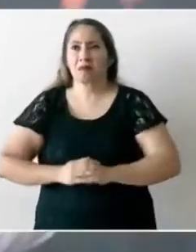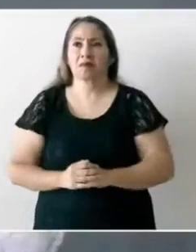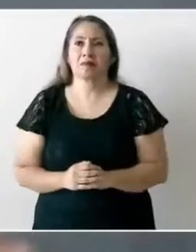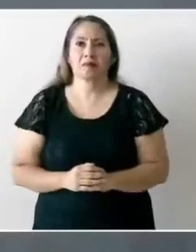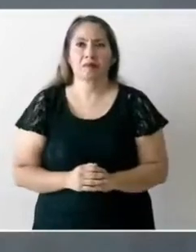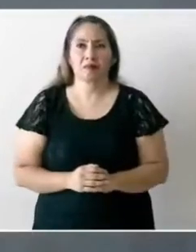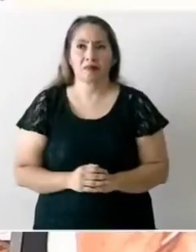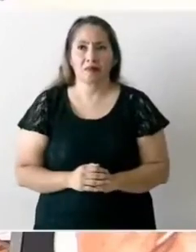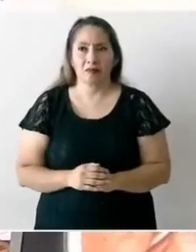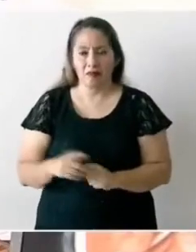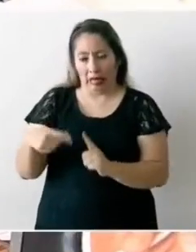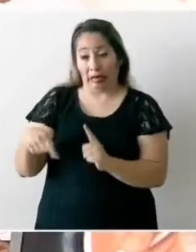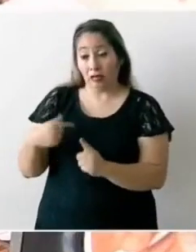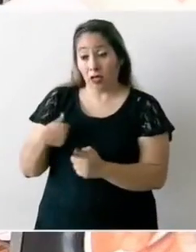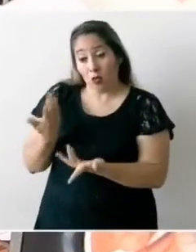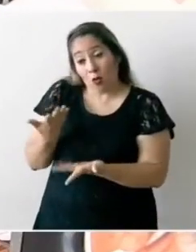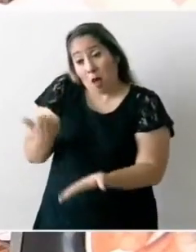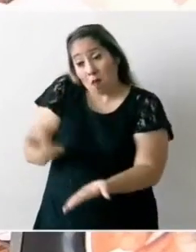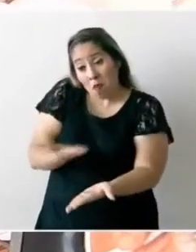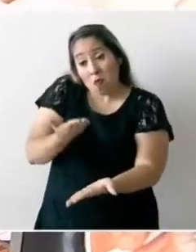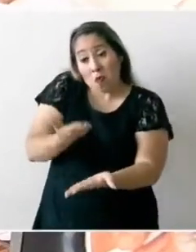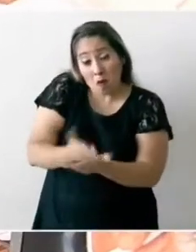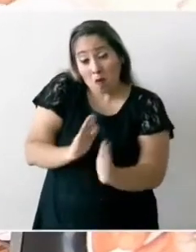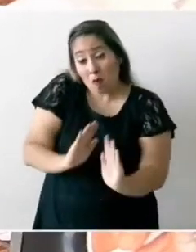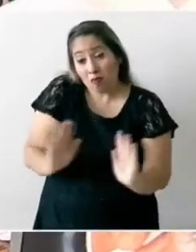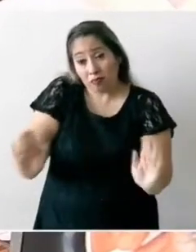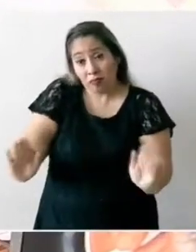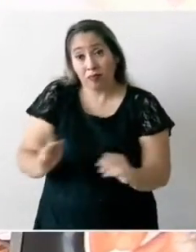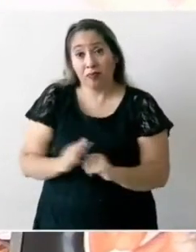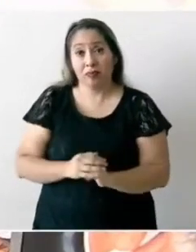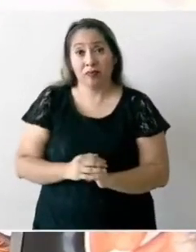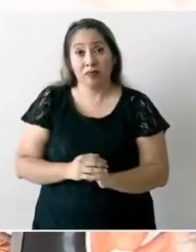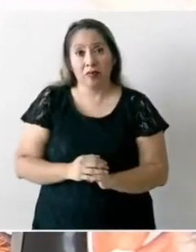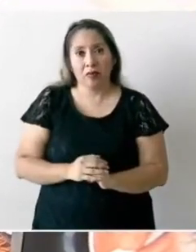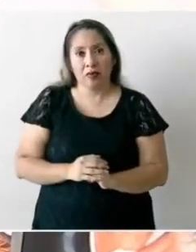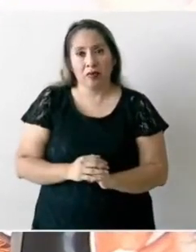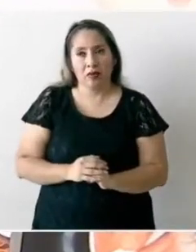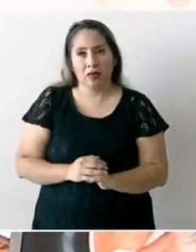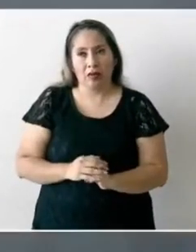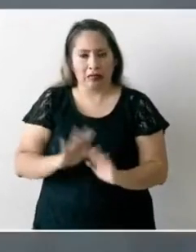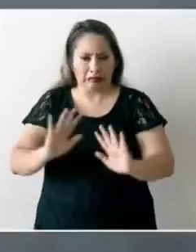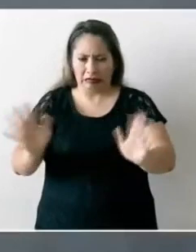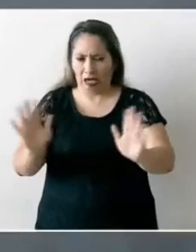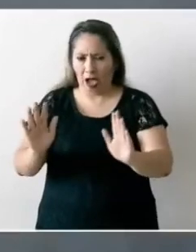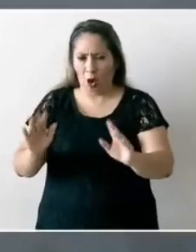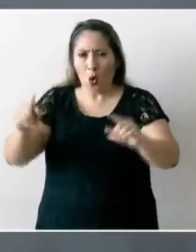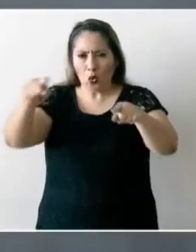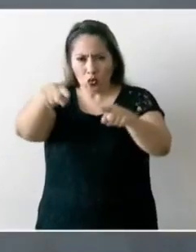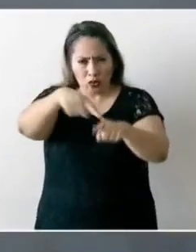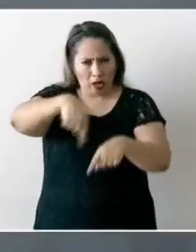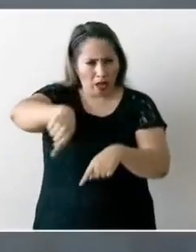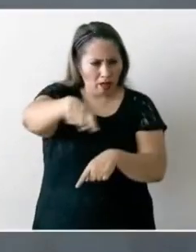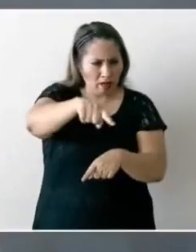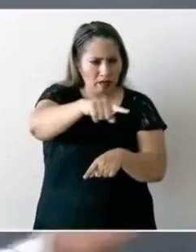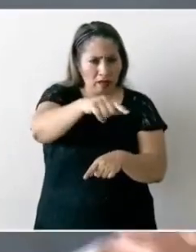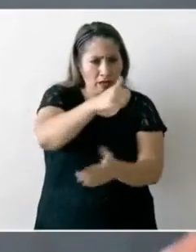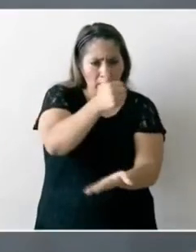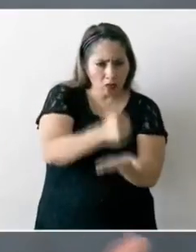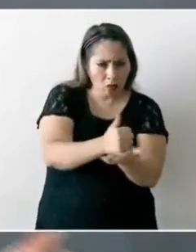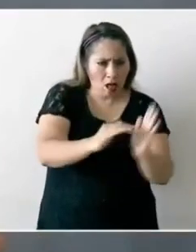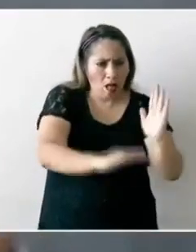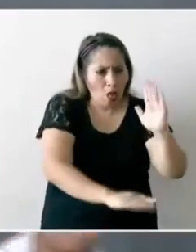esta alternativa a la gente ya no se van a inundar porque